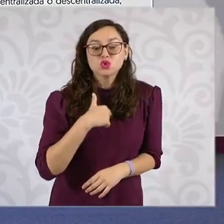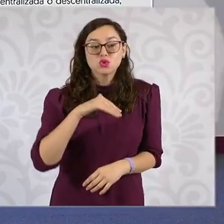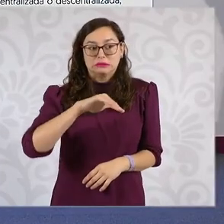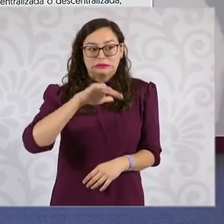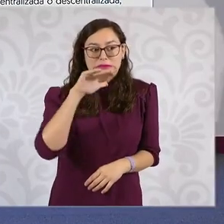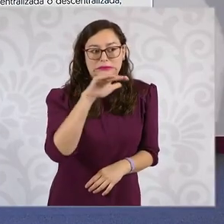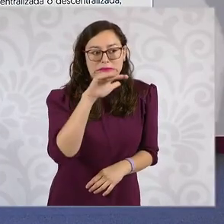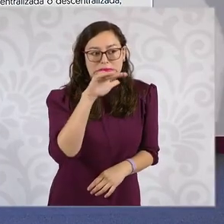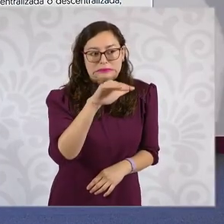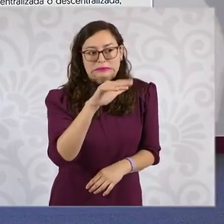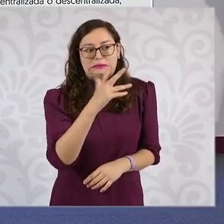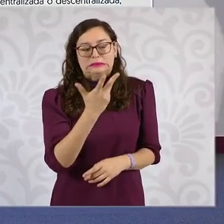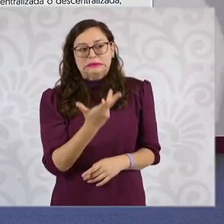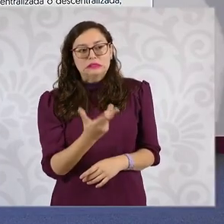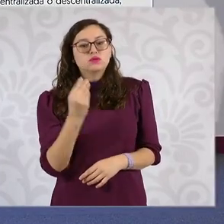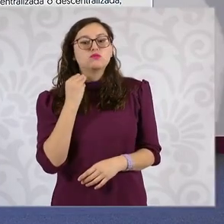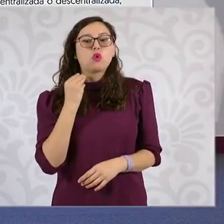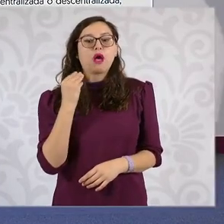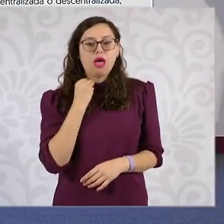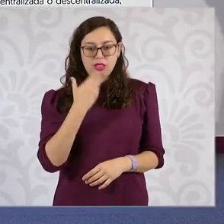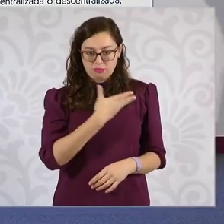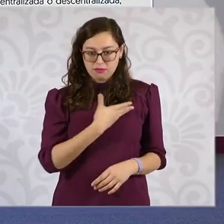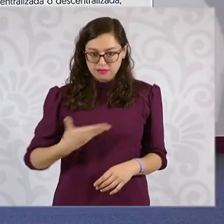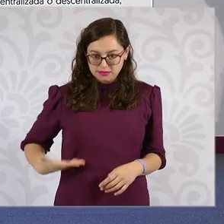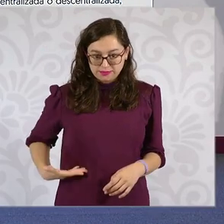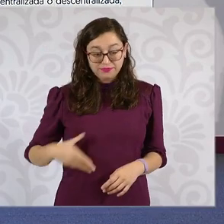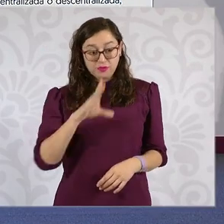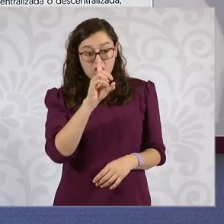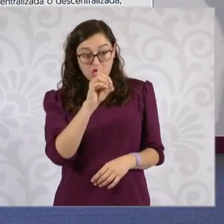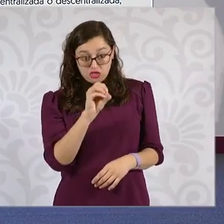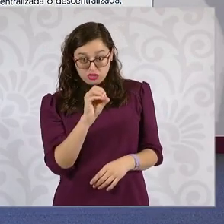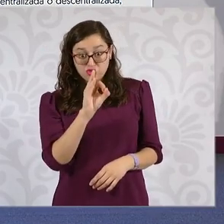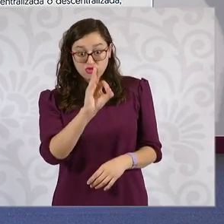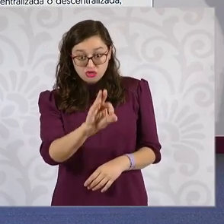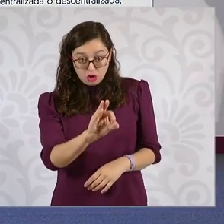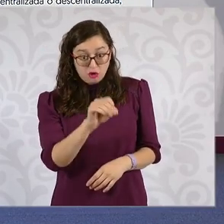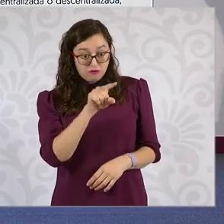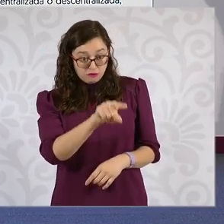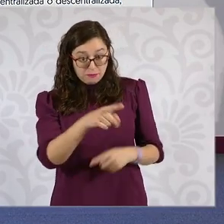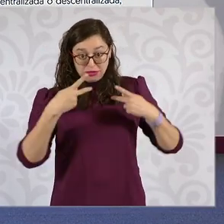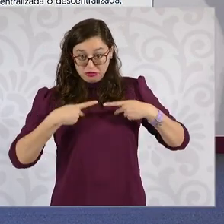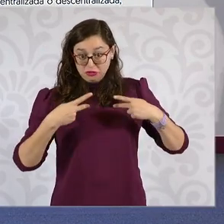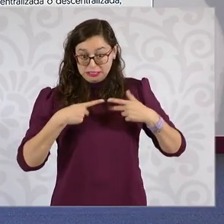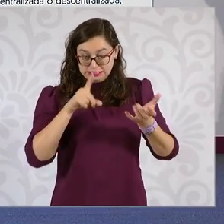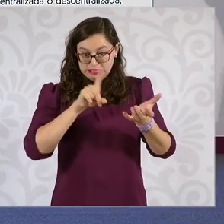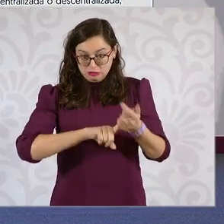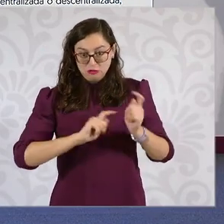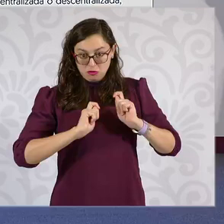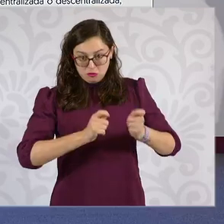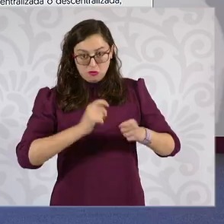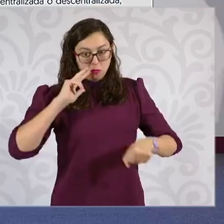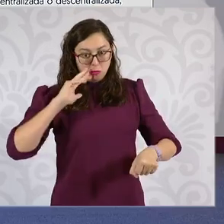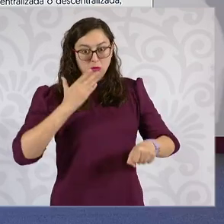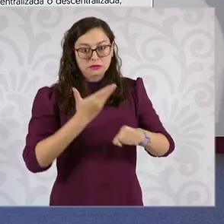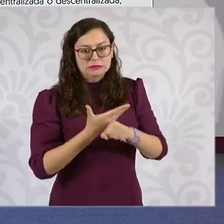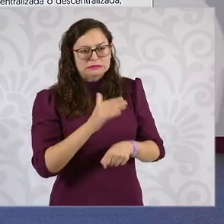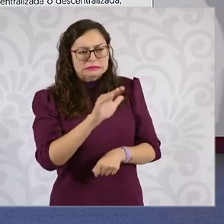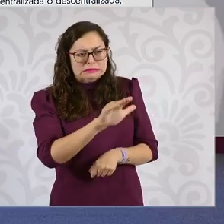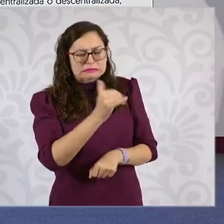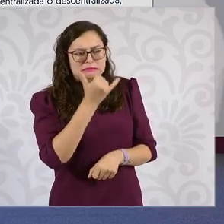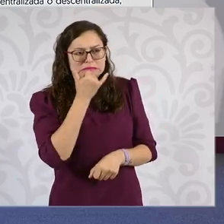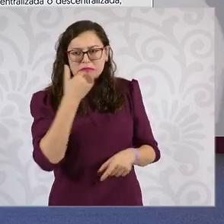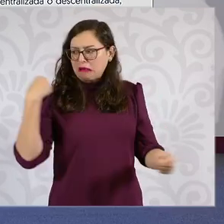recibido en 30 años al menos que tiene esta persona en el diario oficial una notificación para